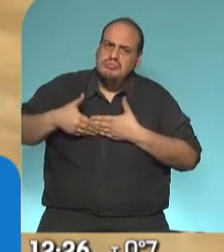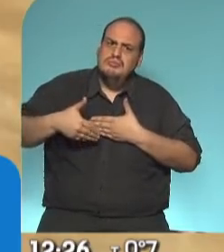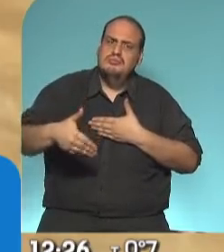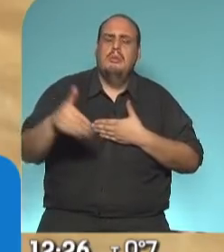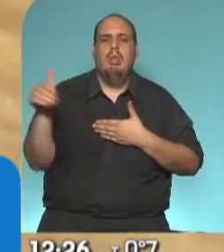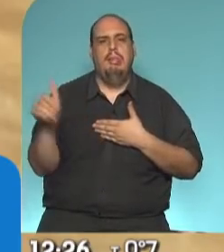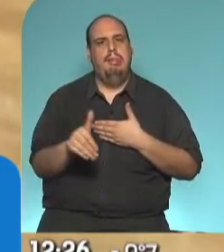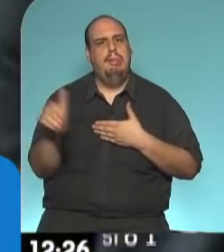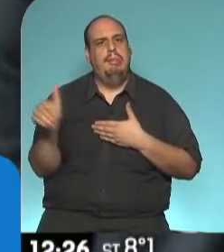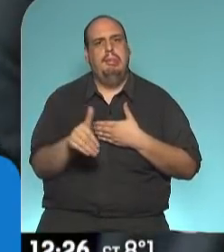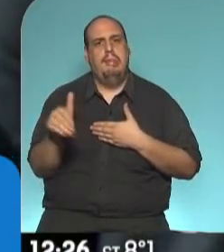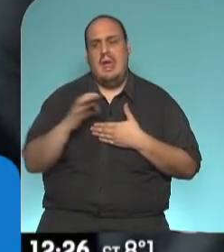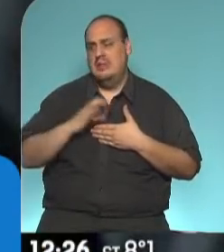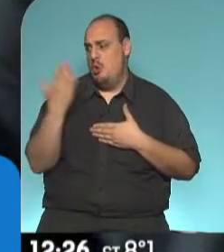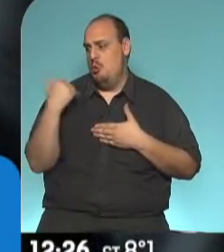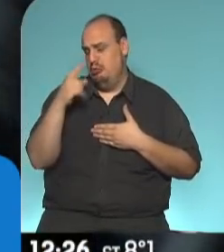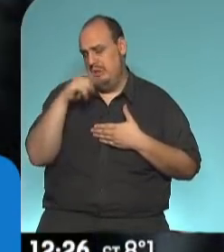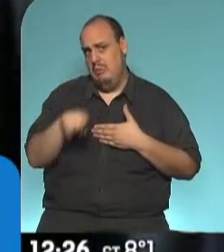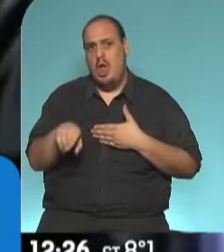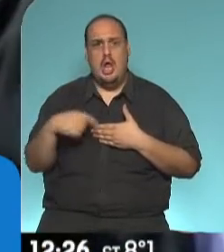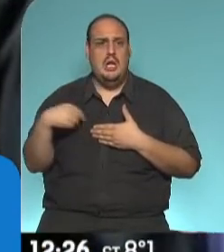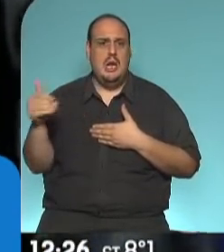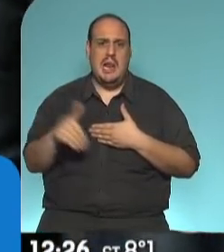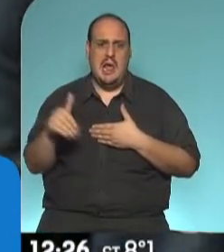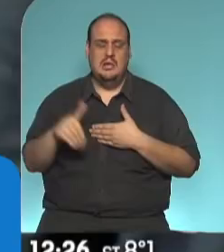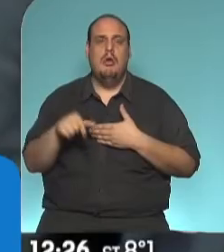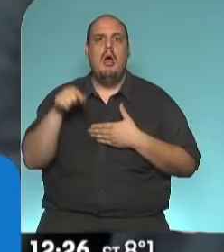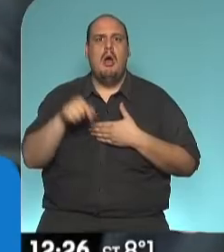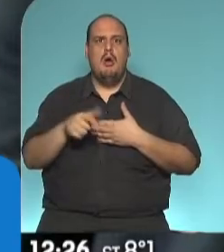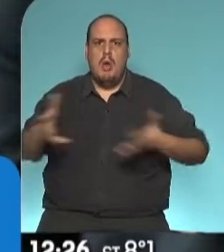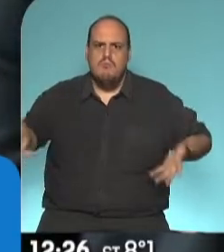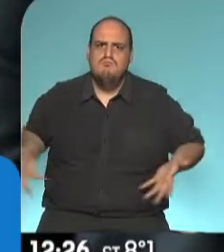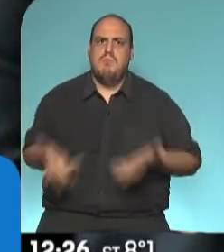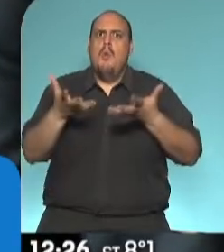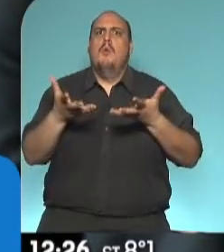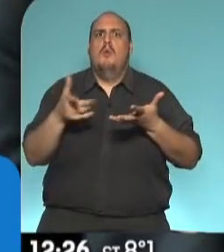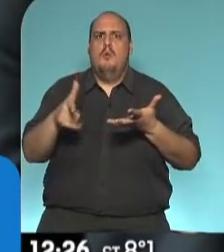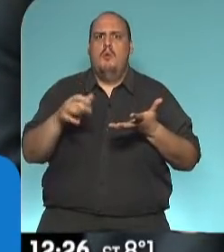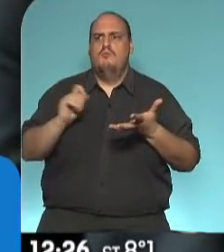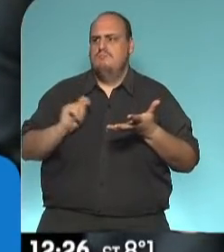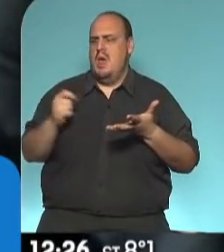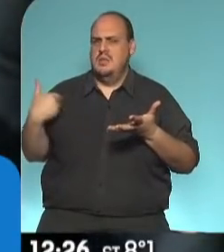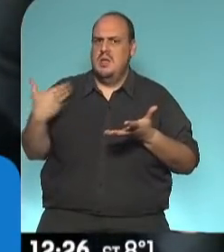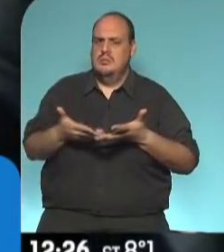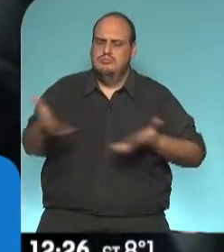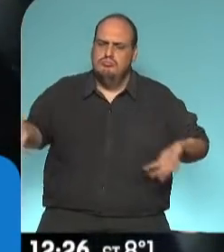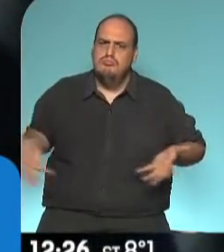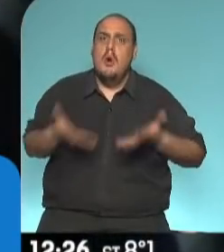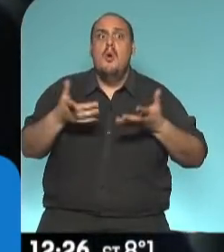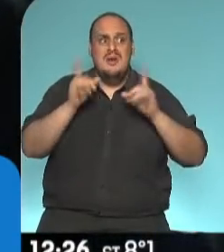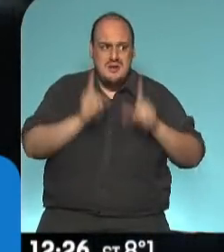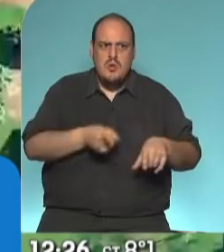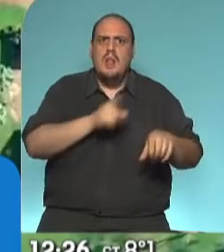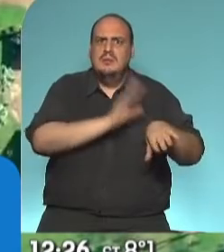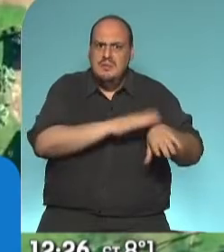muy lento en estos últimos años, y bueno, gracias al impulso que se le ha dado en estos últimos meses, aún en tiempos de